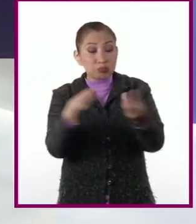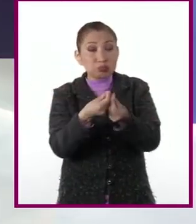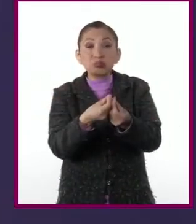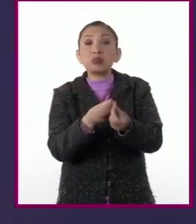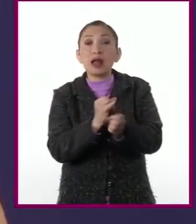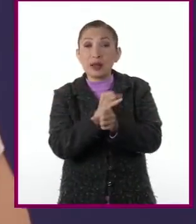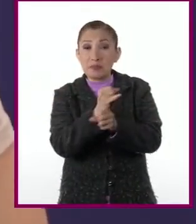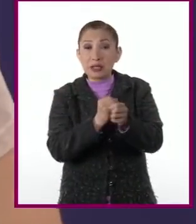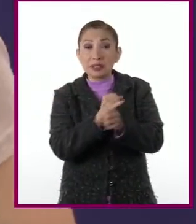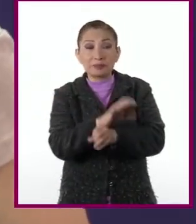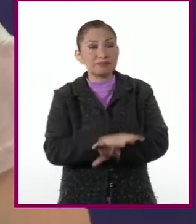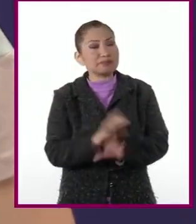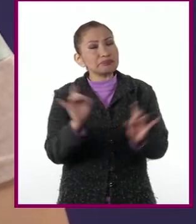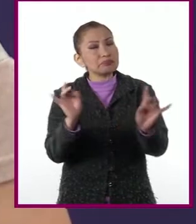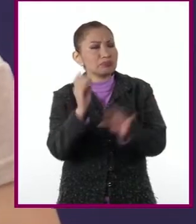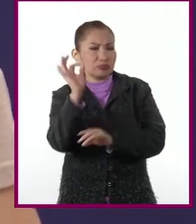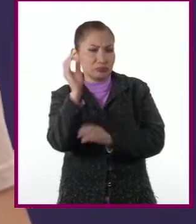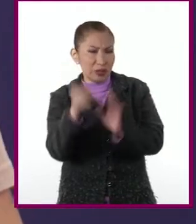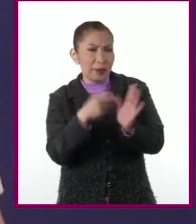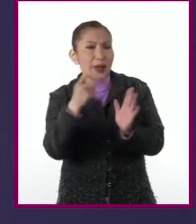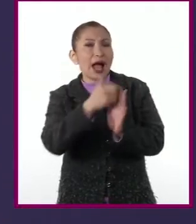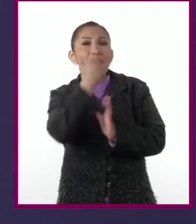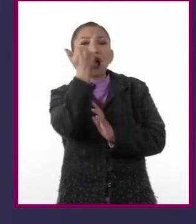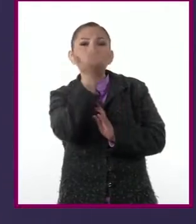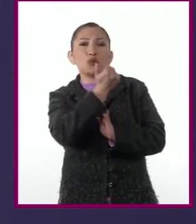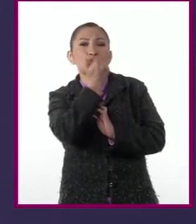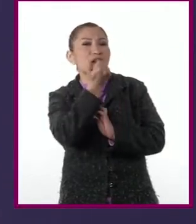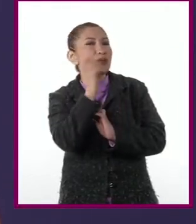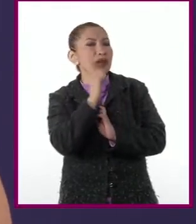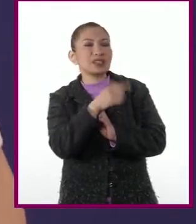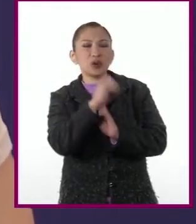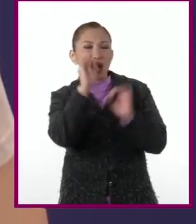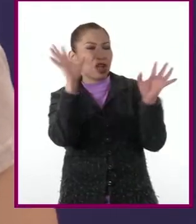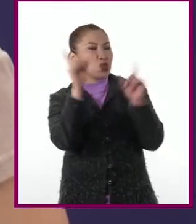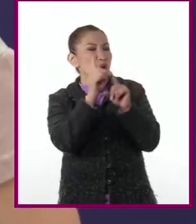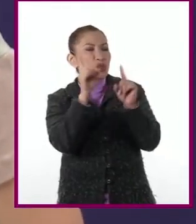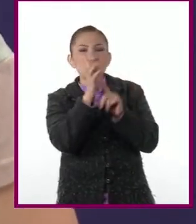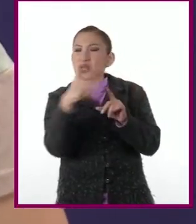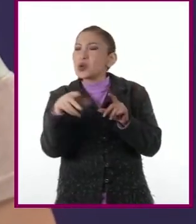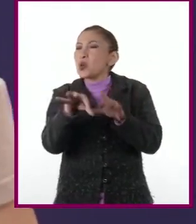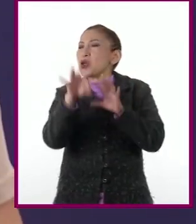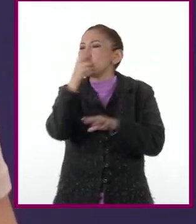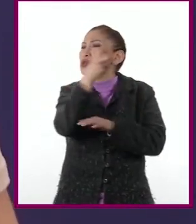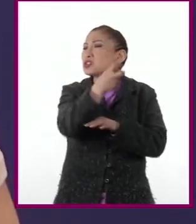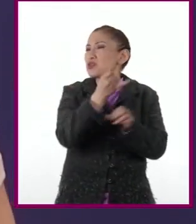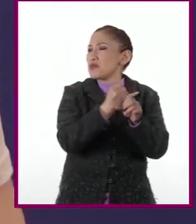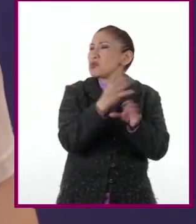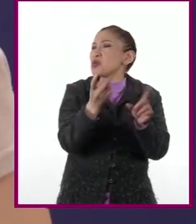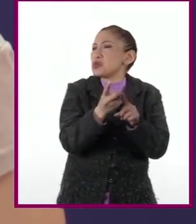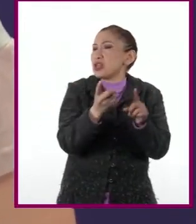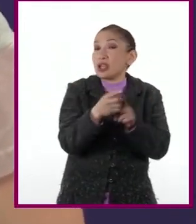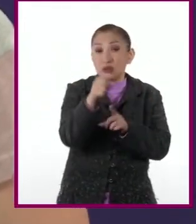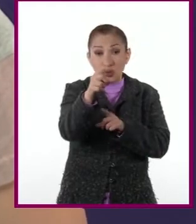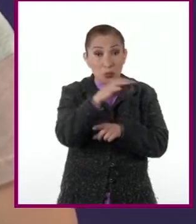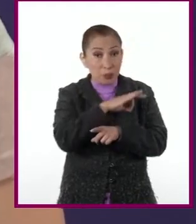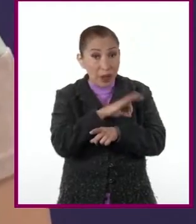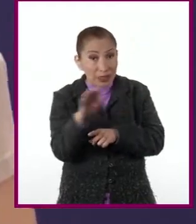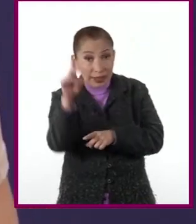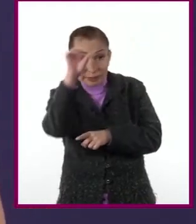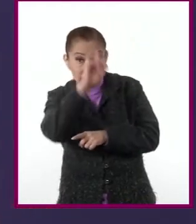investigación. En ocasiones, muchas alumnas y alumnos no tienen claro dónde buscar información. ¿Usted podría